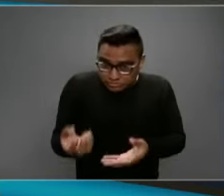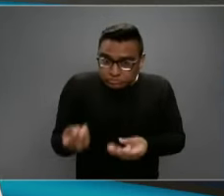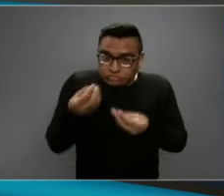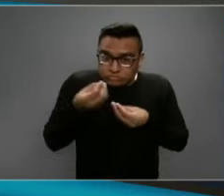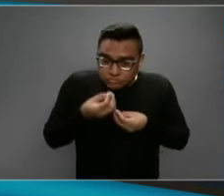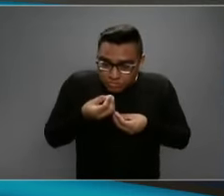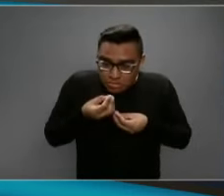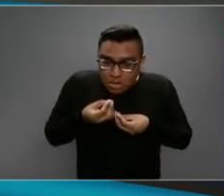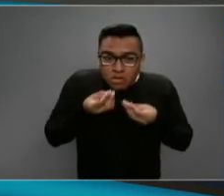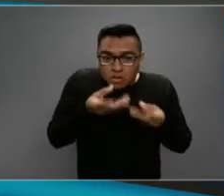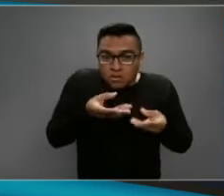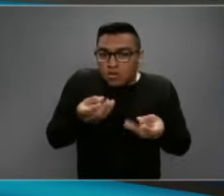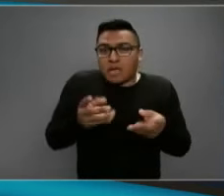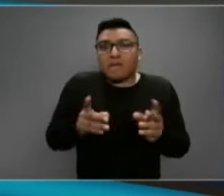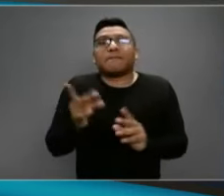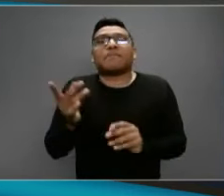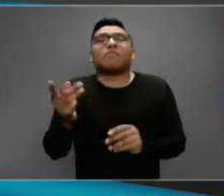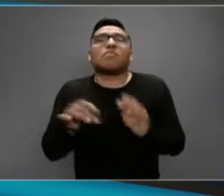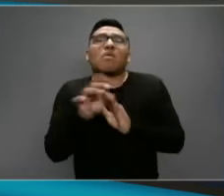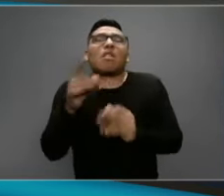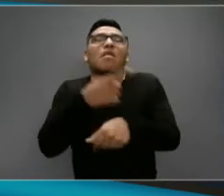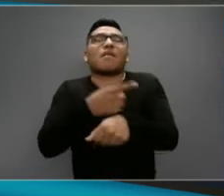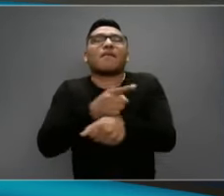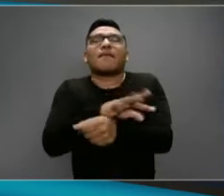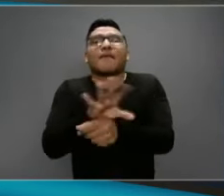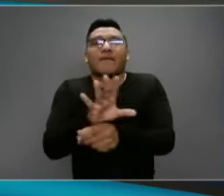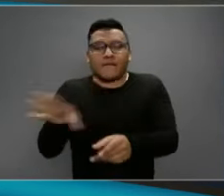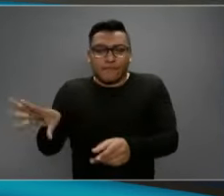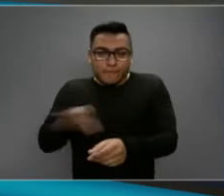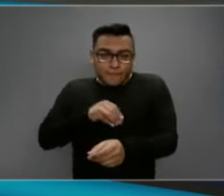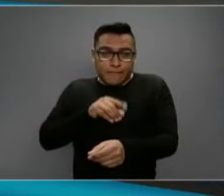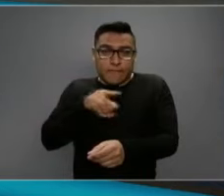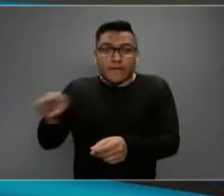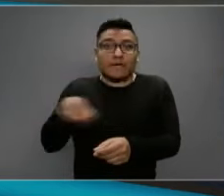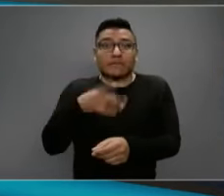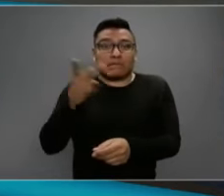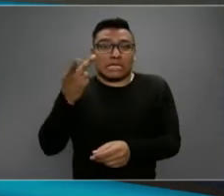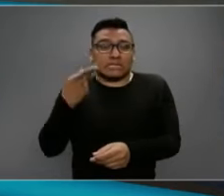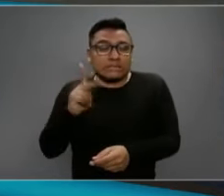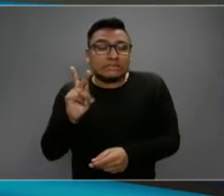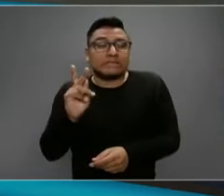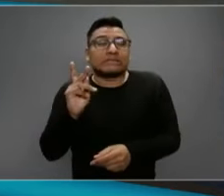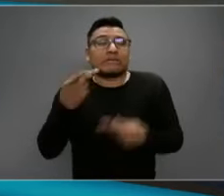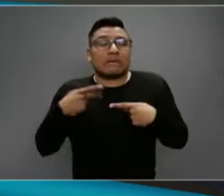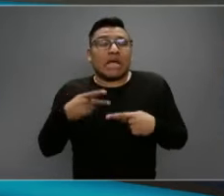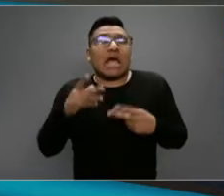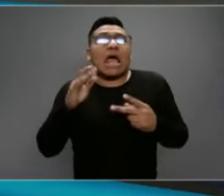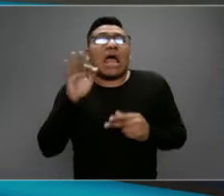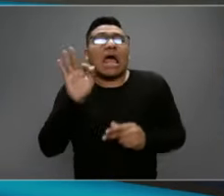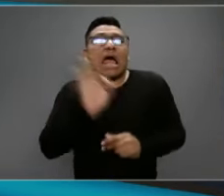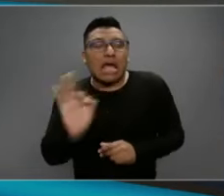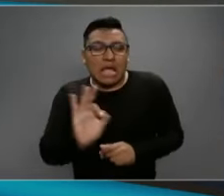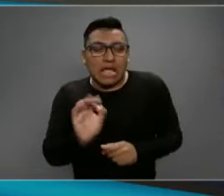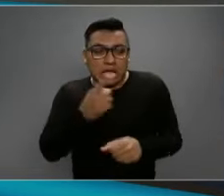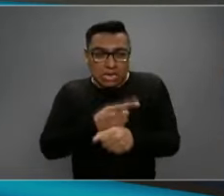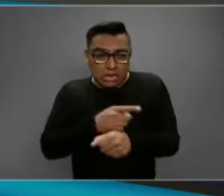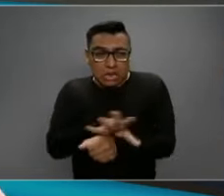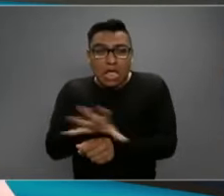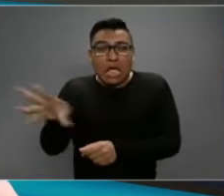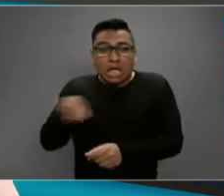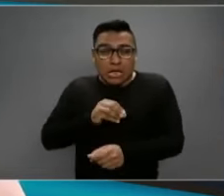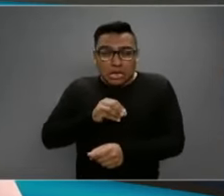son sospechosos, ni siquiera positivos a COVID, sospechosos a COVID, que es